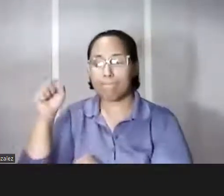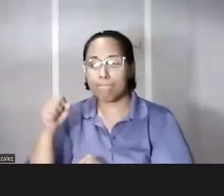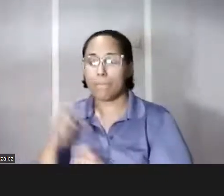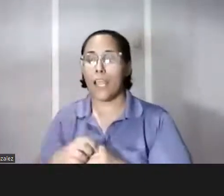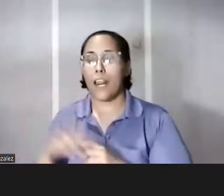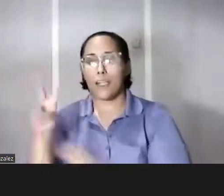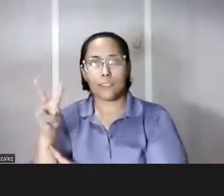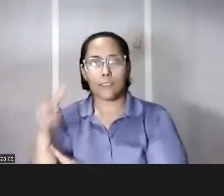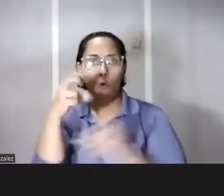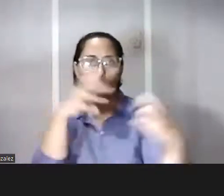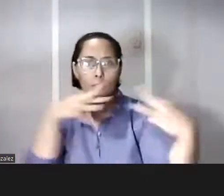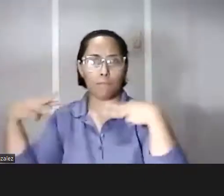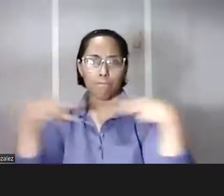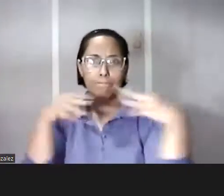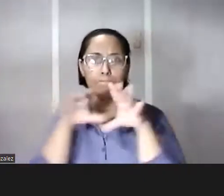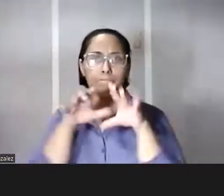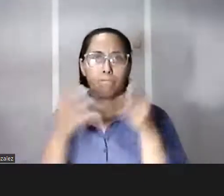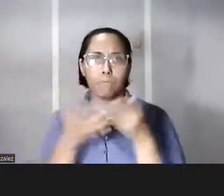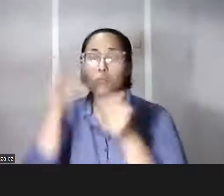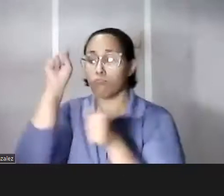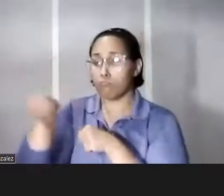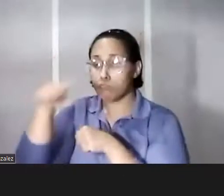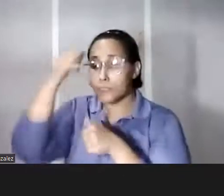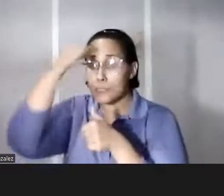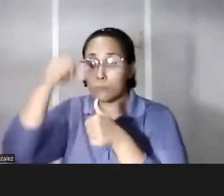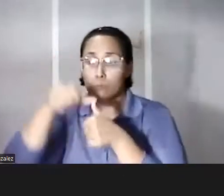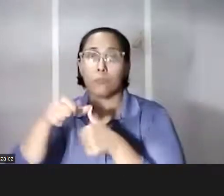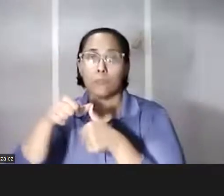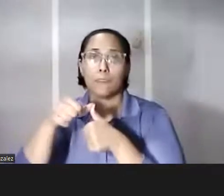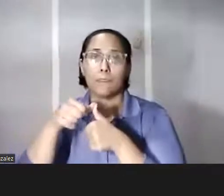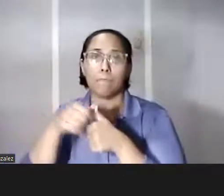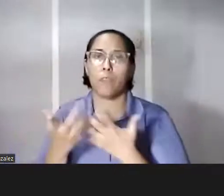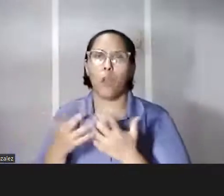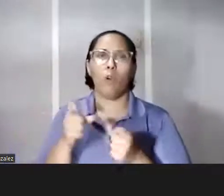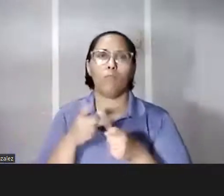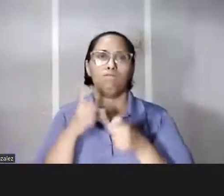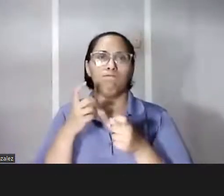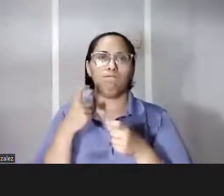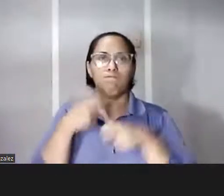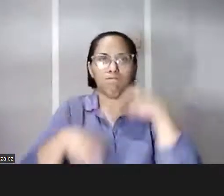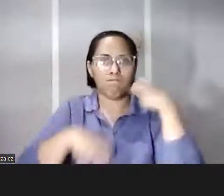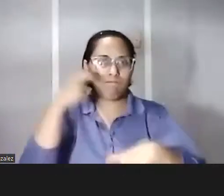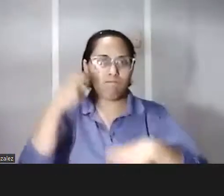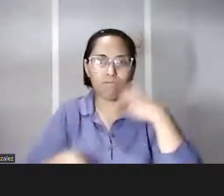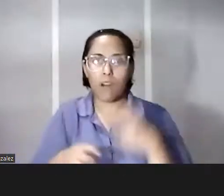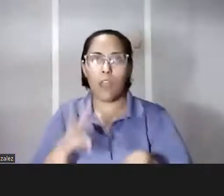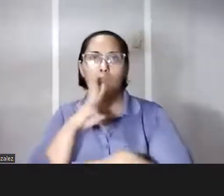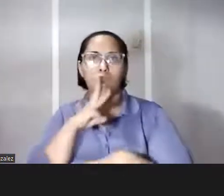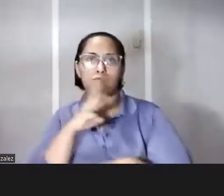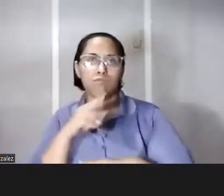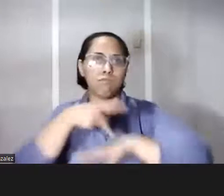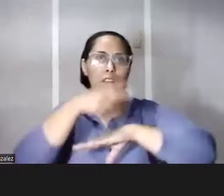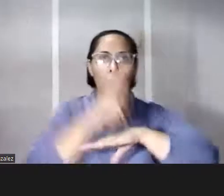Guerra Mundial. Ustedes recordarán todo el problema que se dio con respecto a la circulación por las aguas de Puerto Rico, de